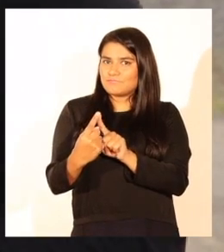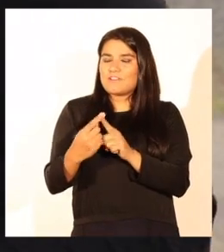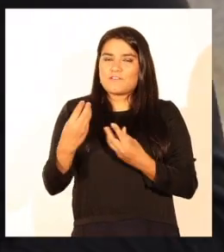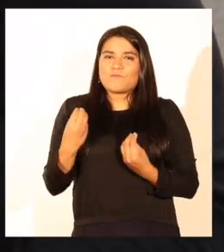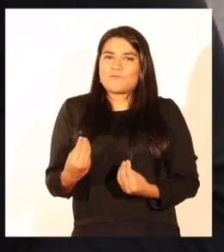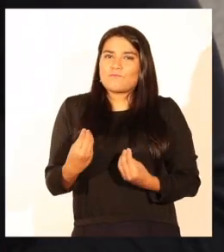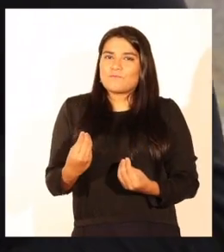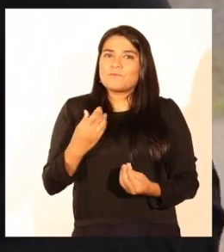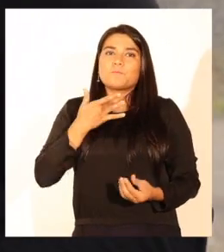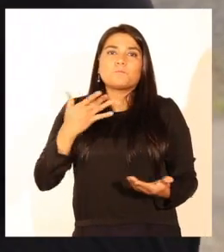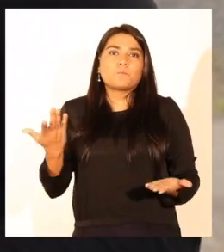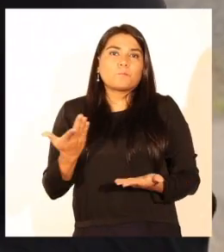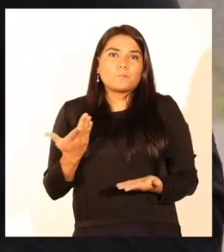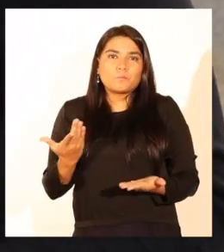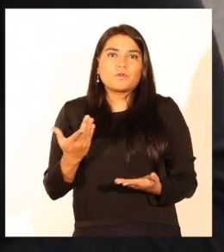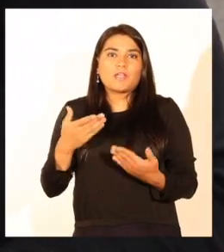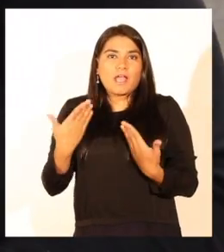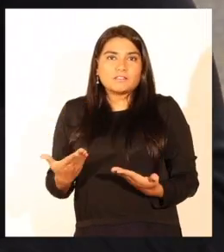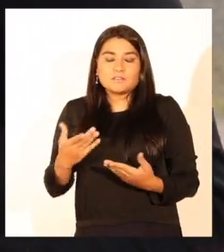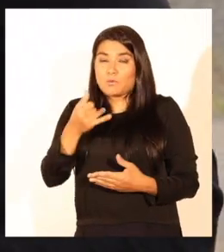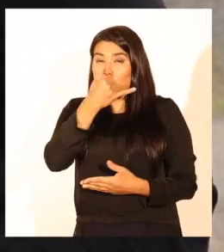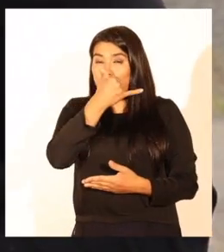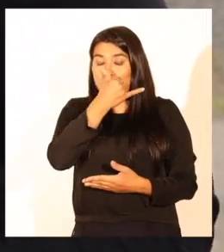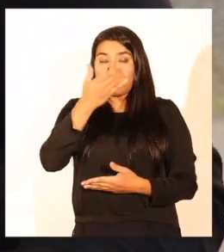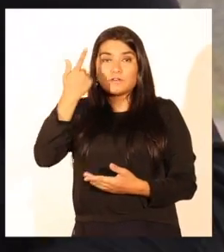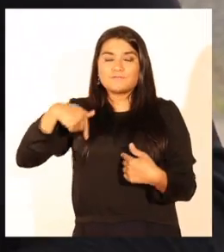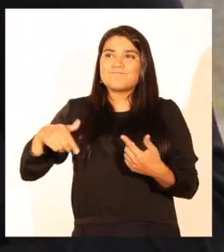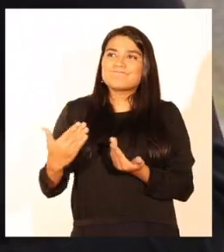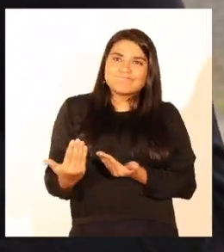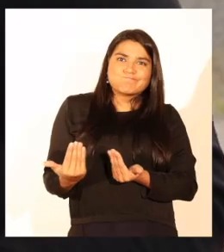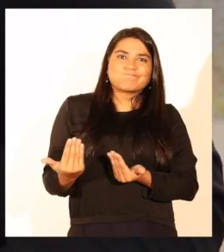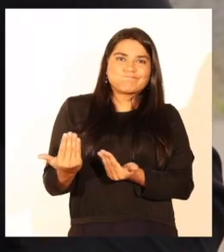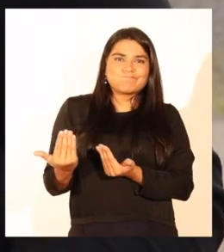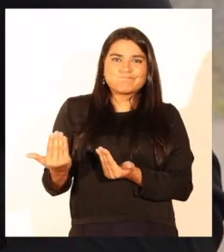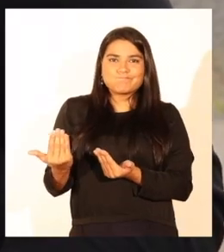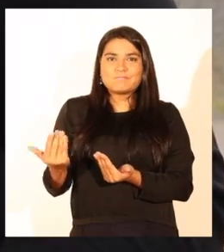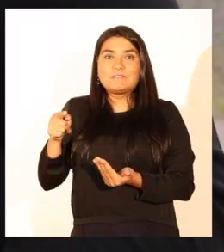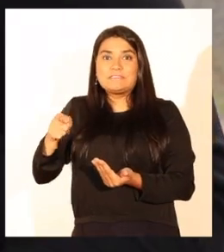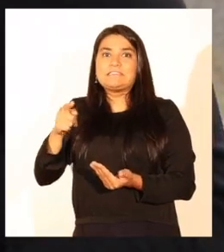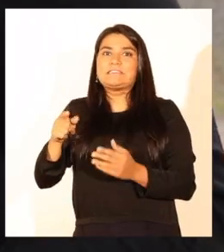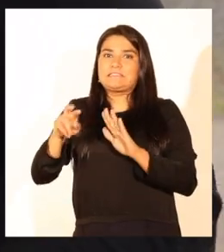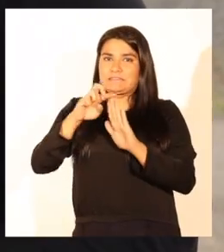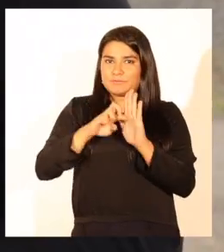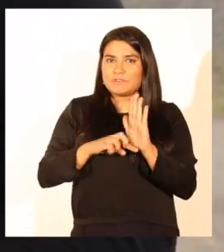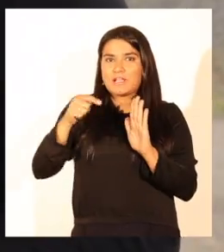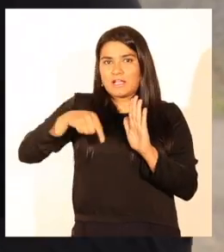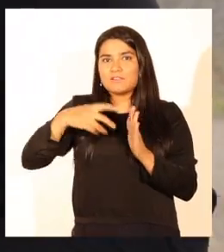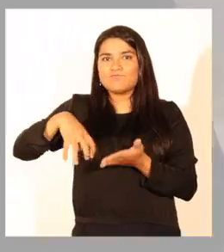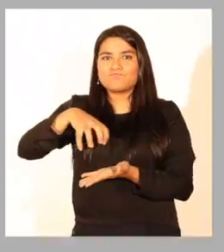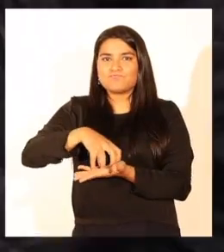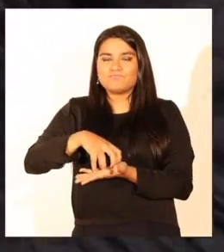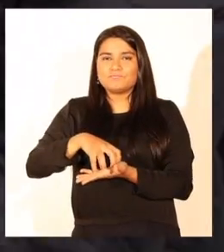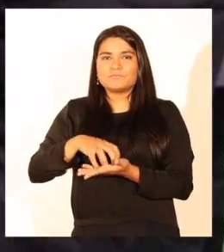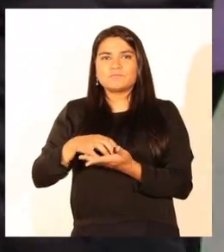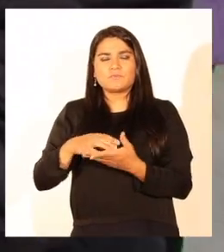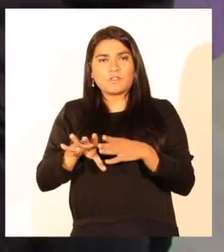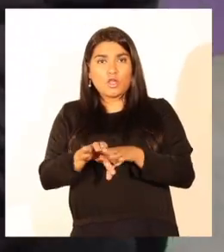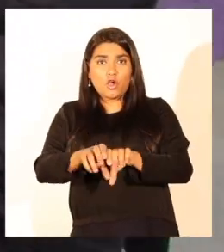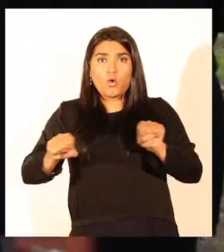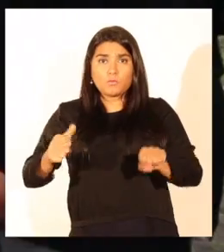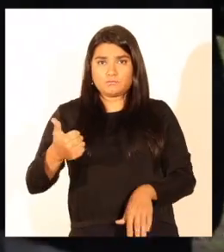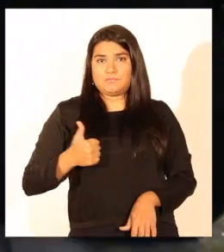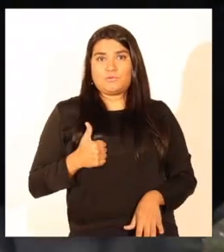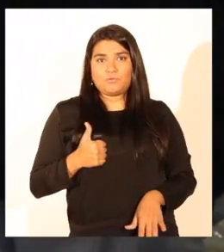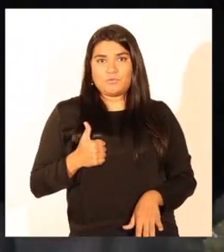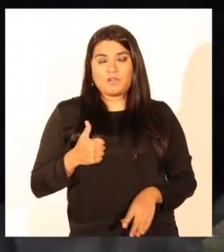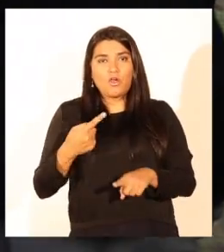es bueno porque hacía mucho tiempo que estábamos esperando este tipo de proyectos acá en el sector. Los compromisos se